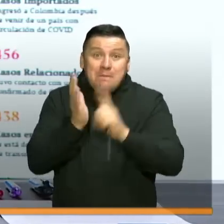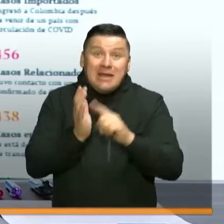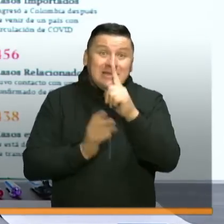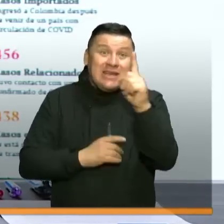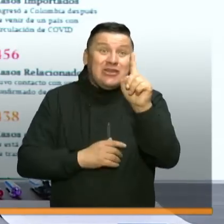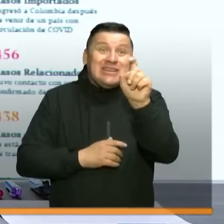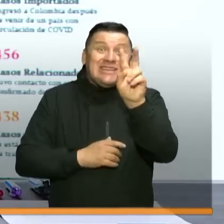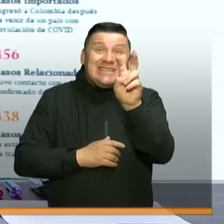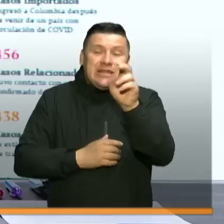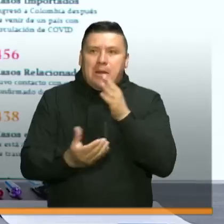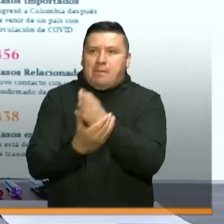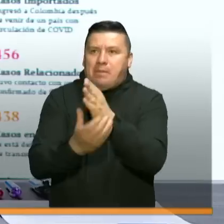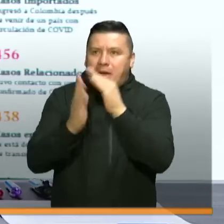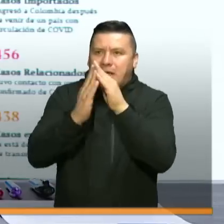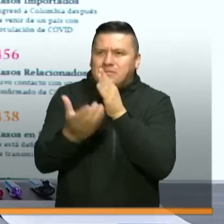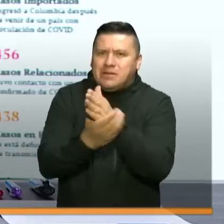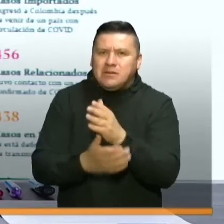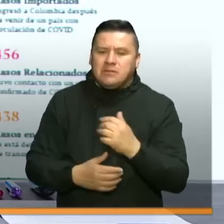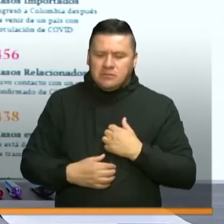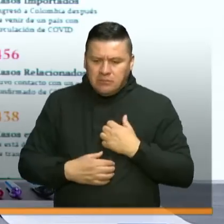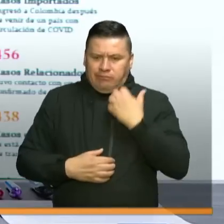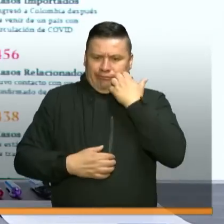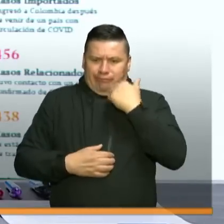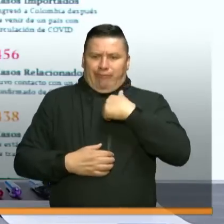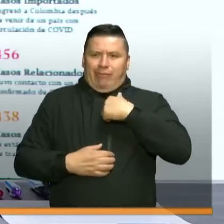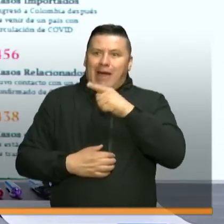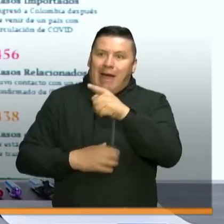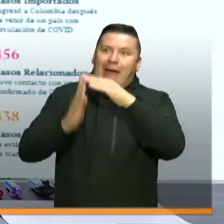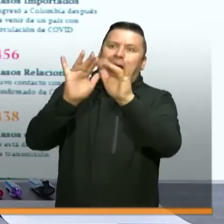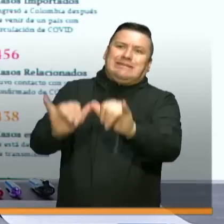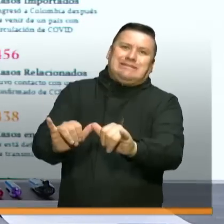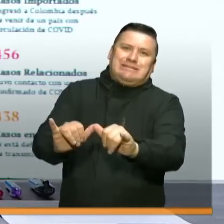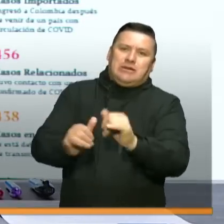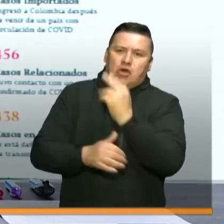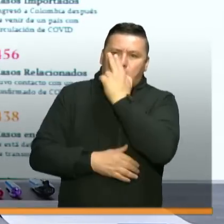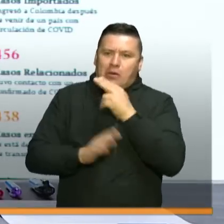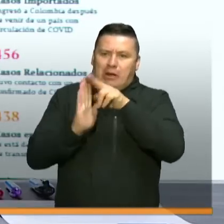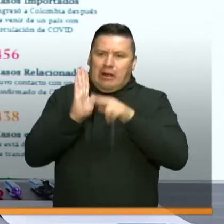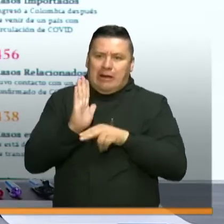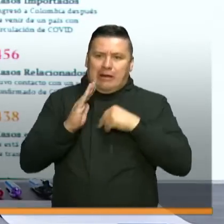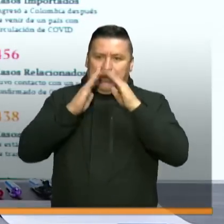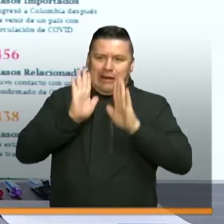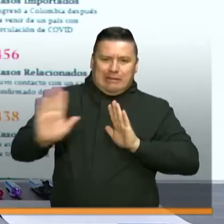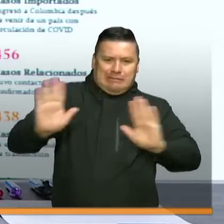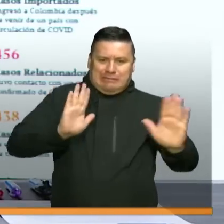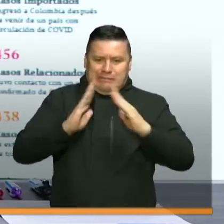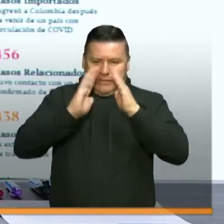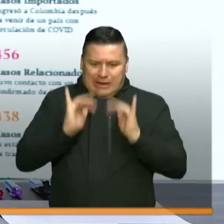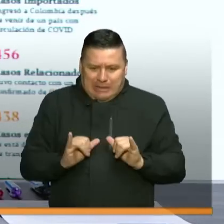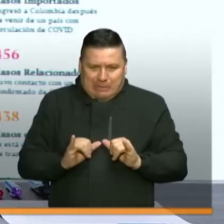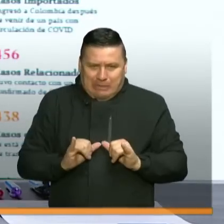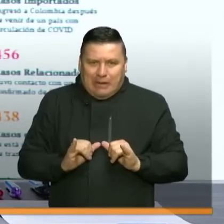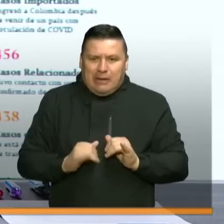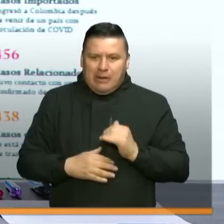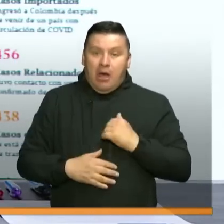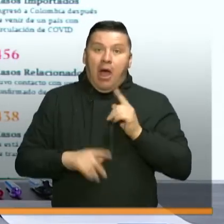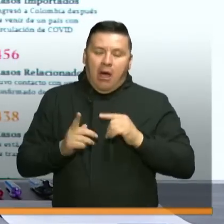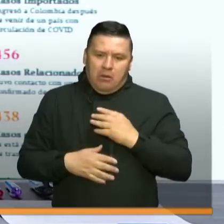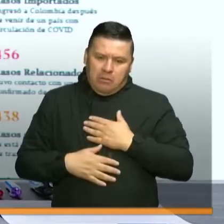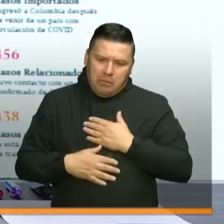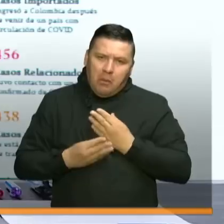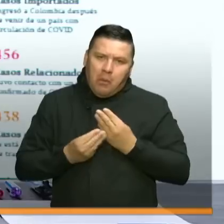muchas personas que han sido detectadas están en su casa cumpliendo las normas de aislamiento, muchos con manifestaciones